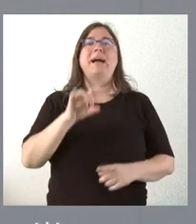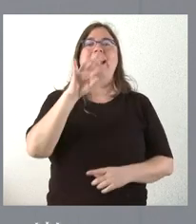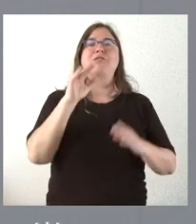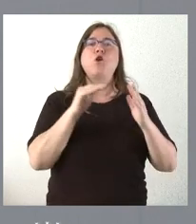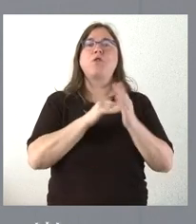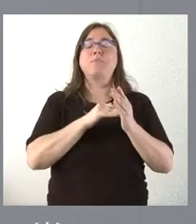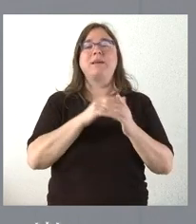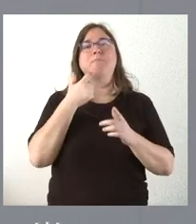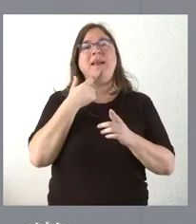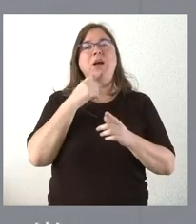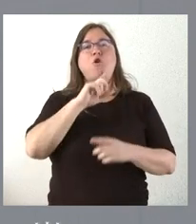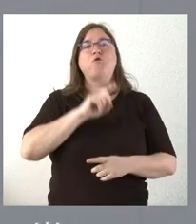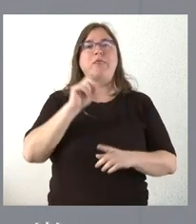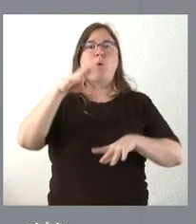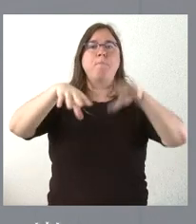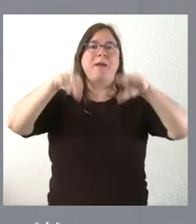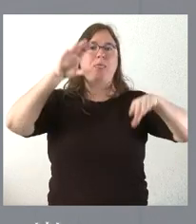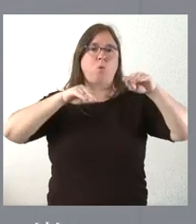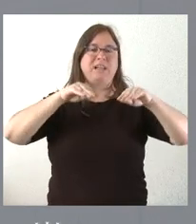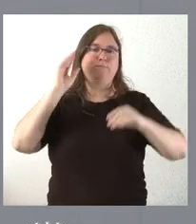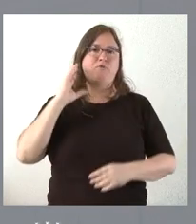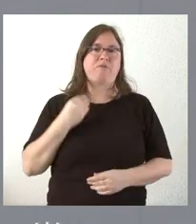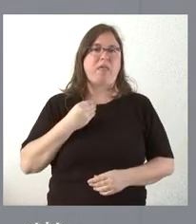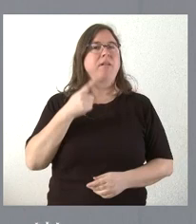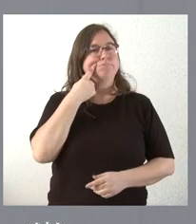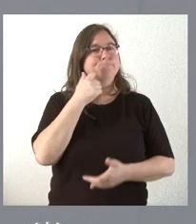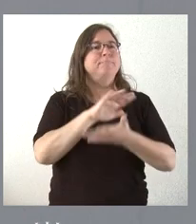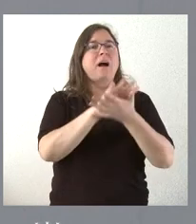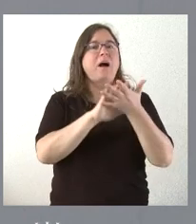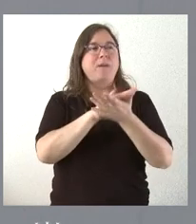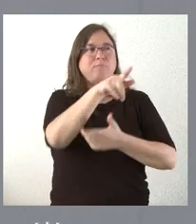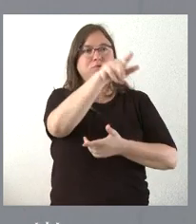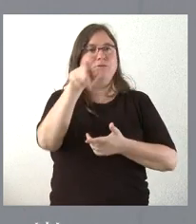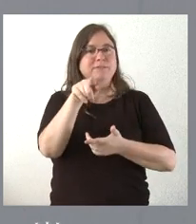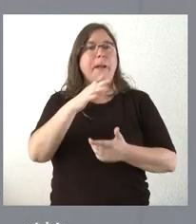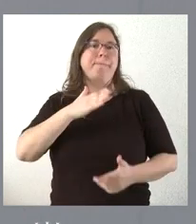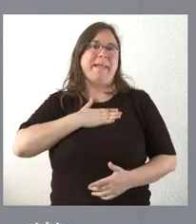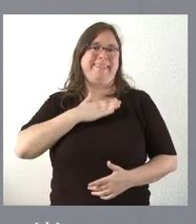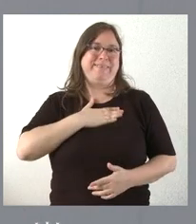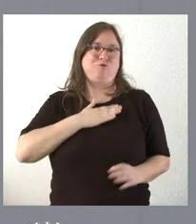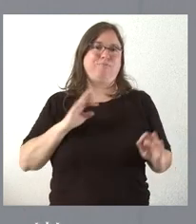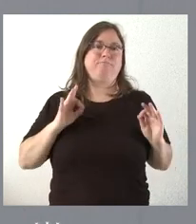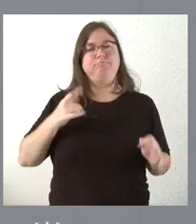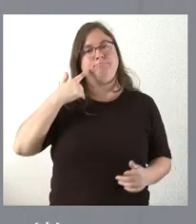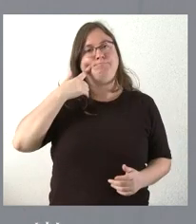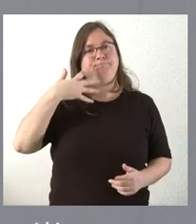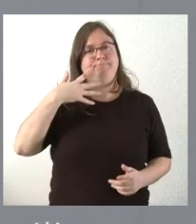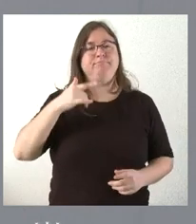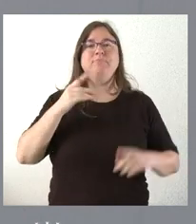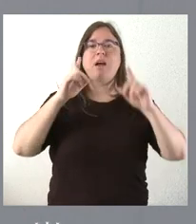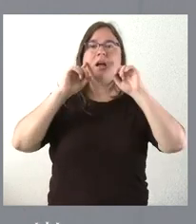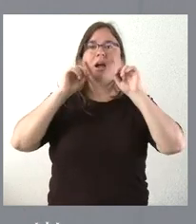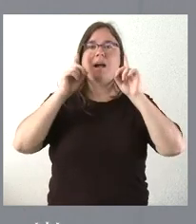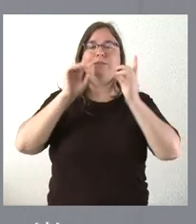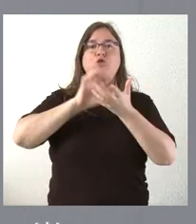médulas. En ambos casos estamos hablando de patrimonios ciertamente relevantes. En el caso de